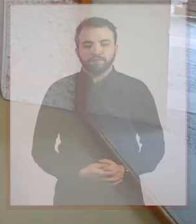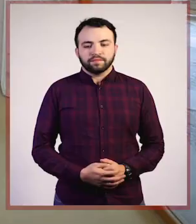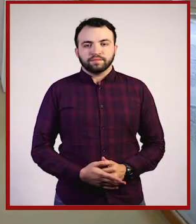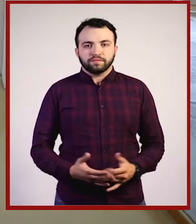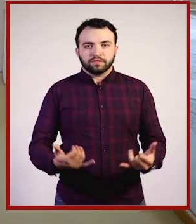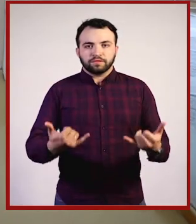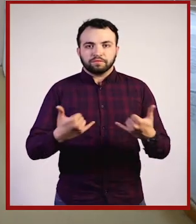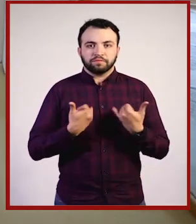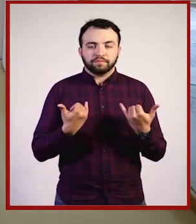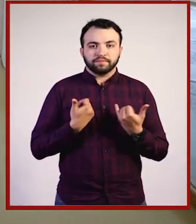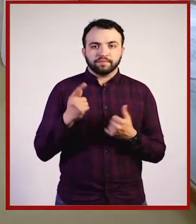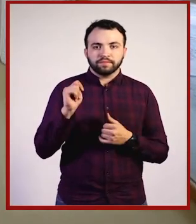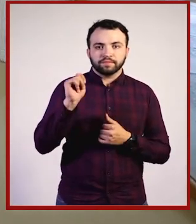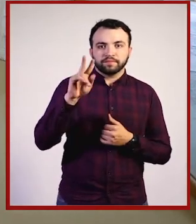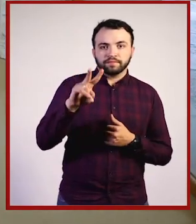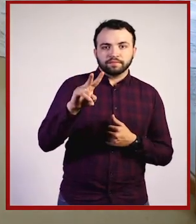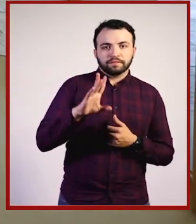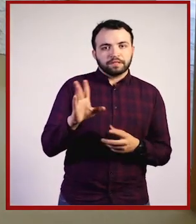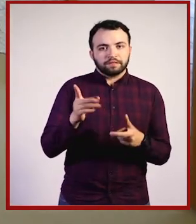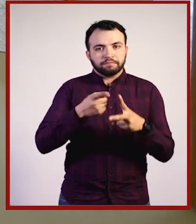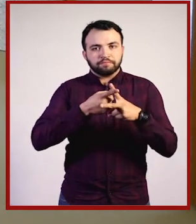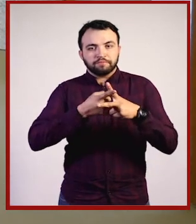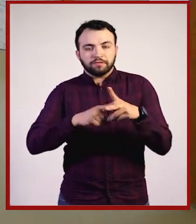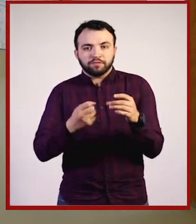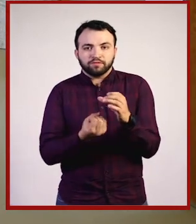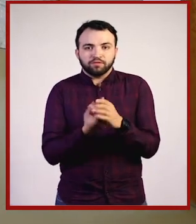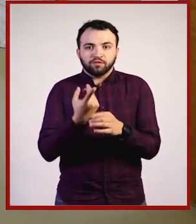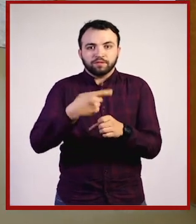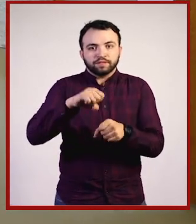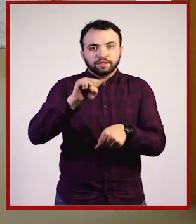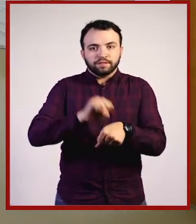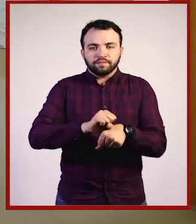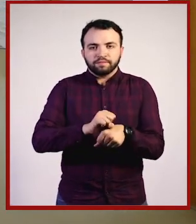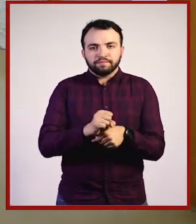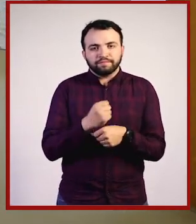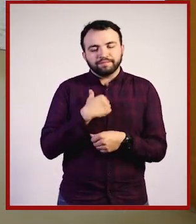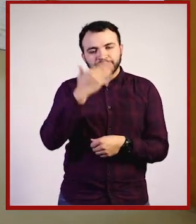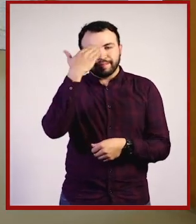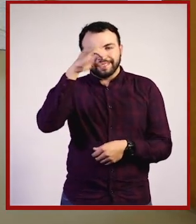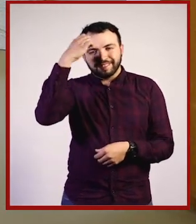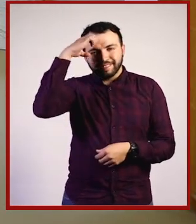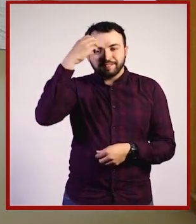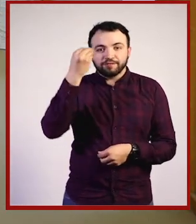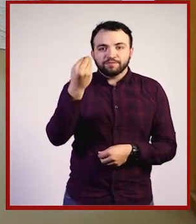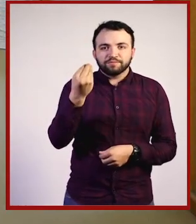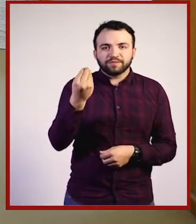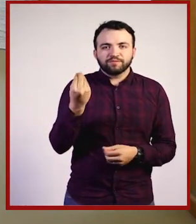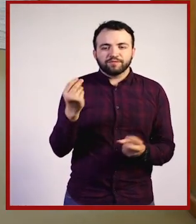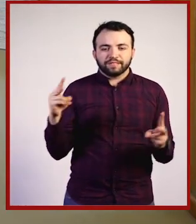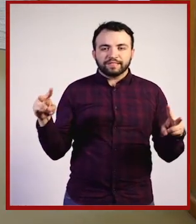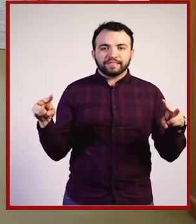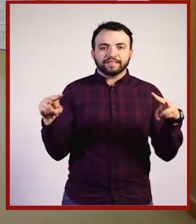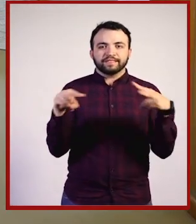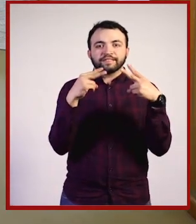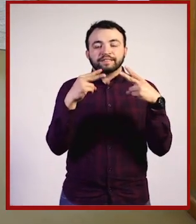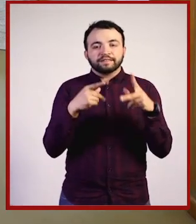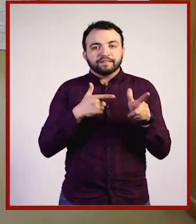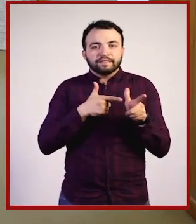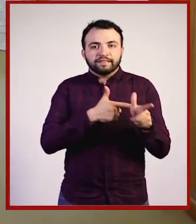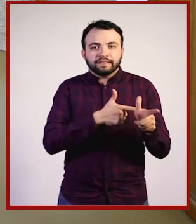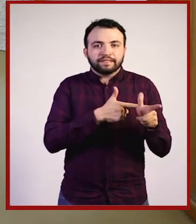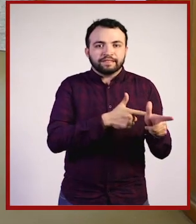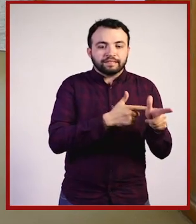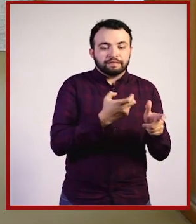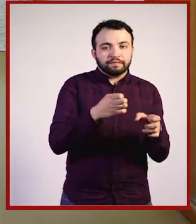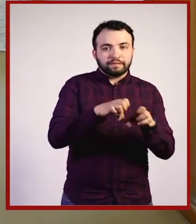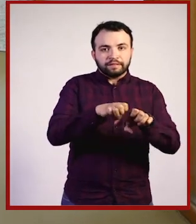Jóvenes en TV, ya comenzamos una nueva semana. Yo sé que nos extrañamos y que teníamos muchas ganas de vernos y continuar con este